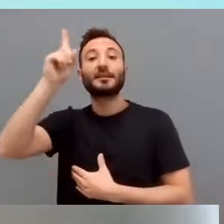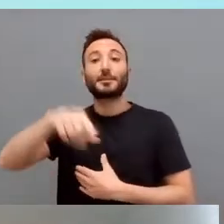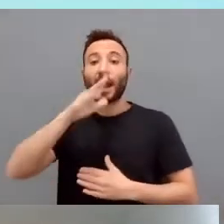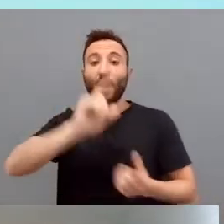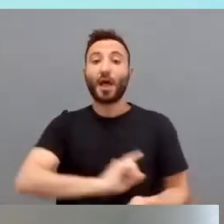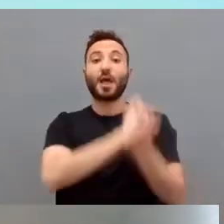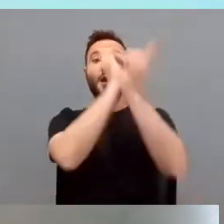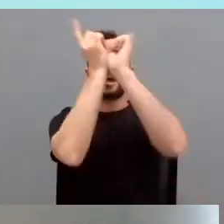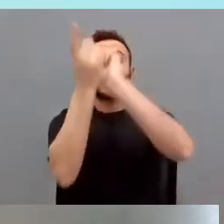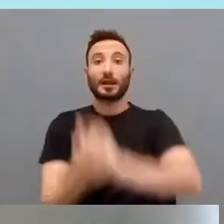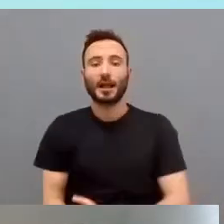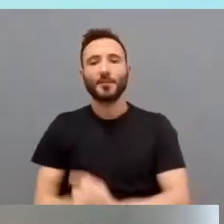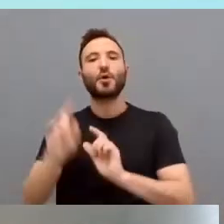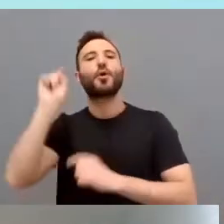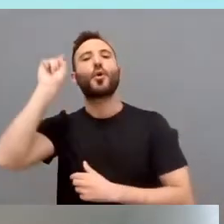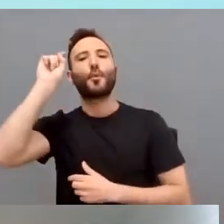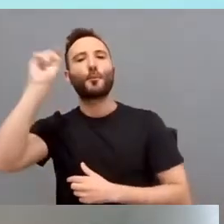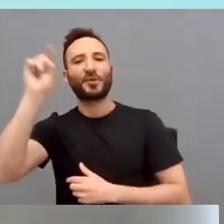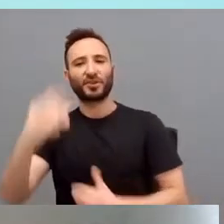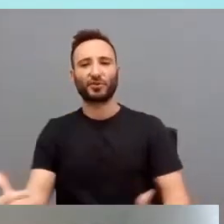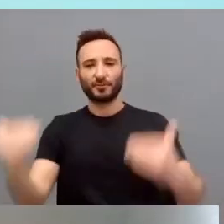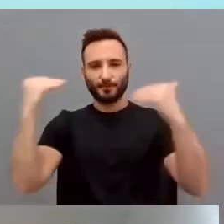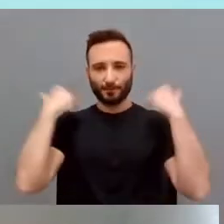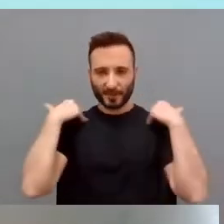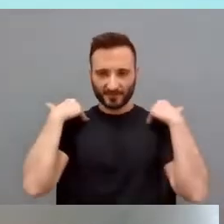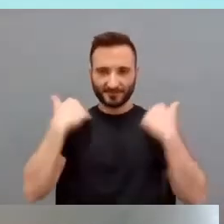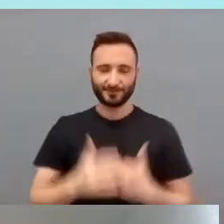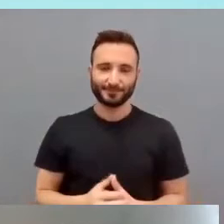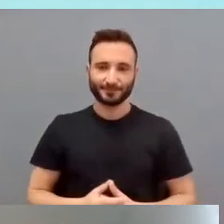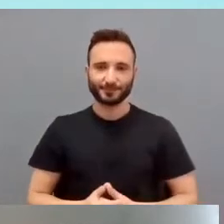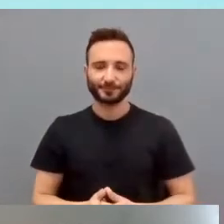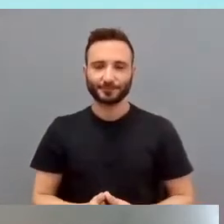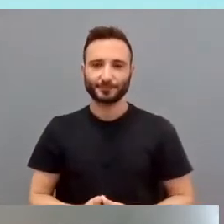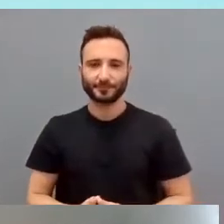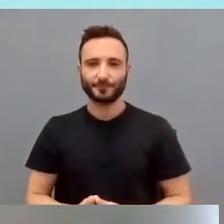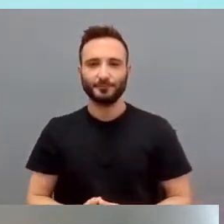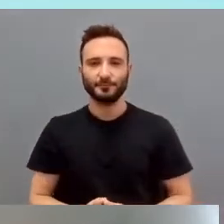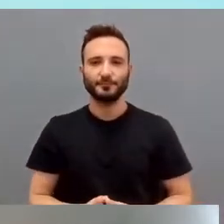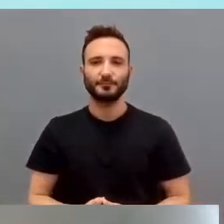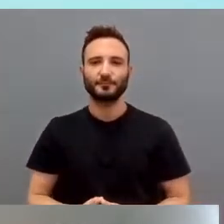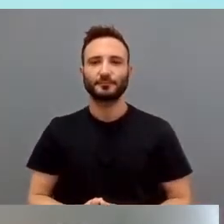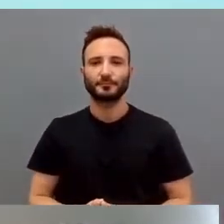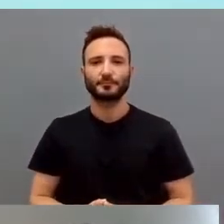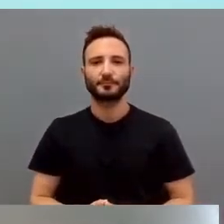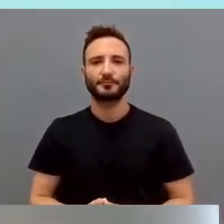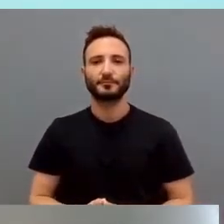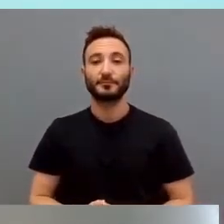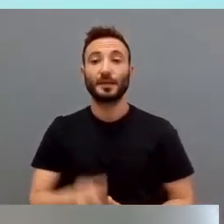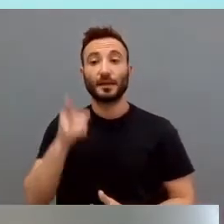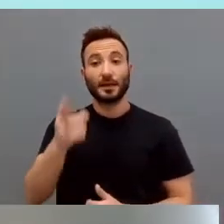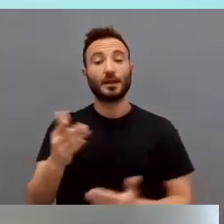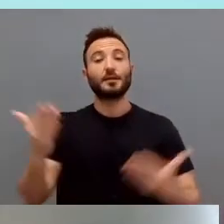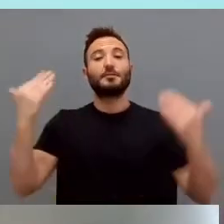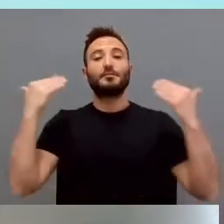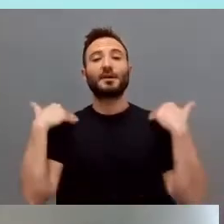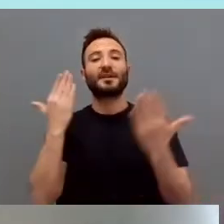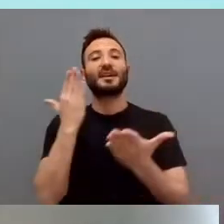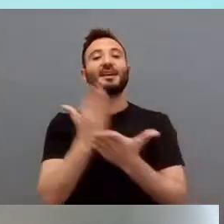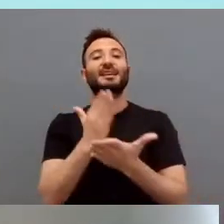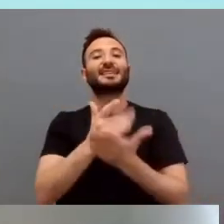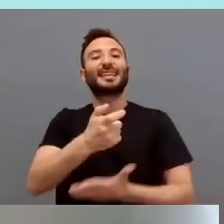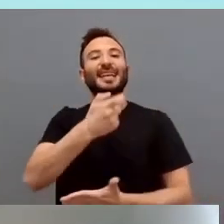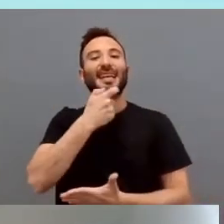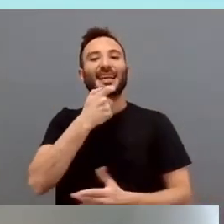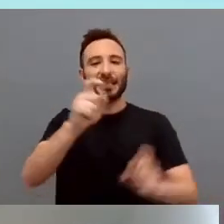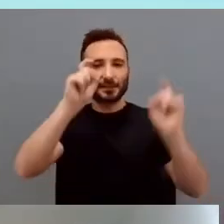formar parte del profesorado de este programa. Él da clases de inglés a todos